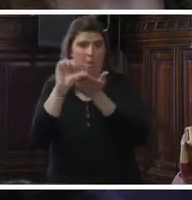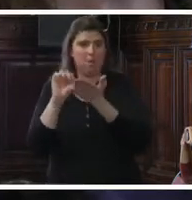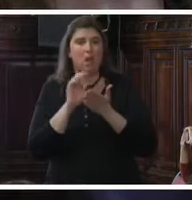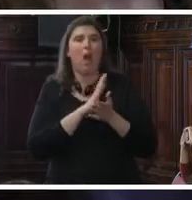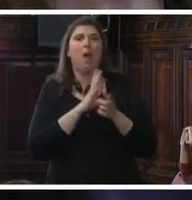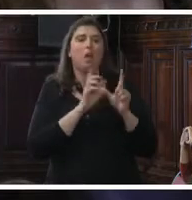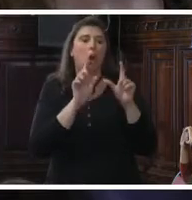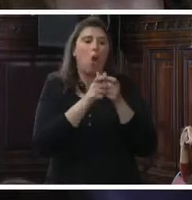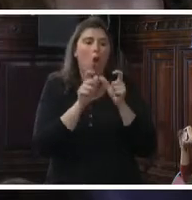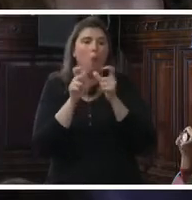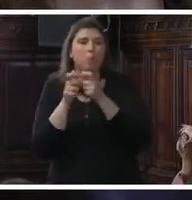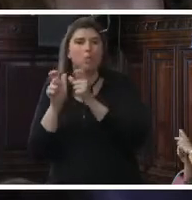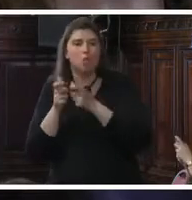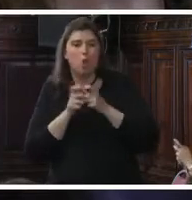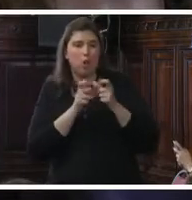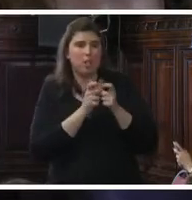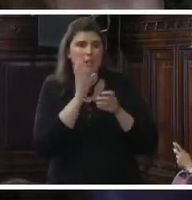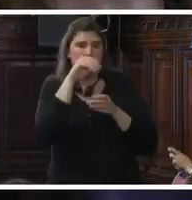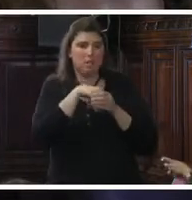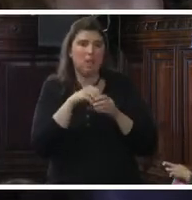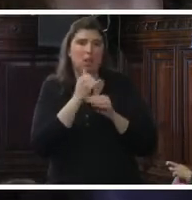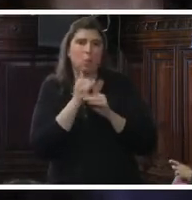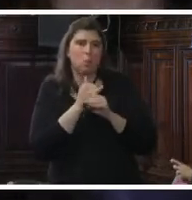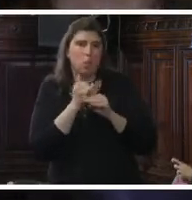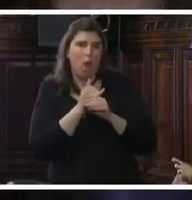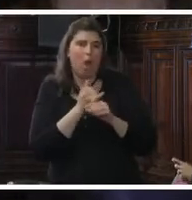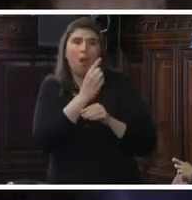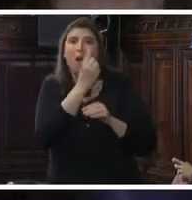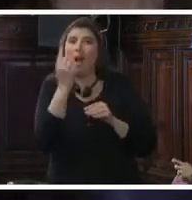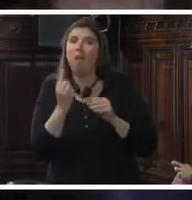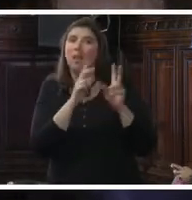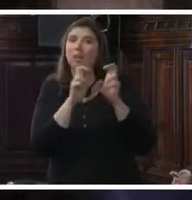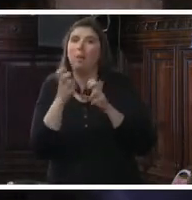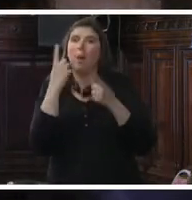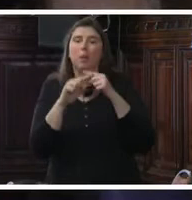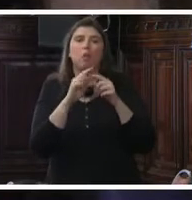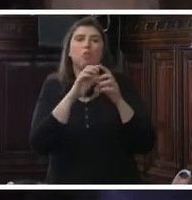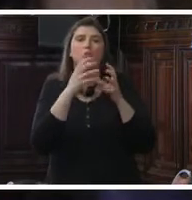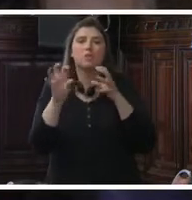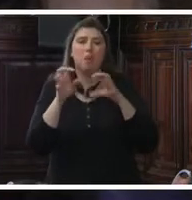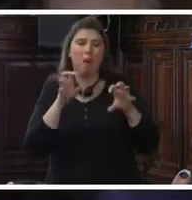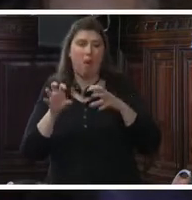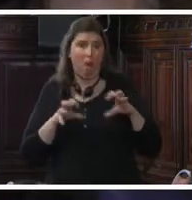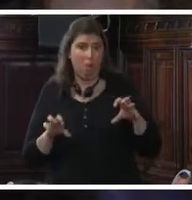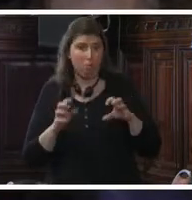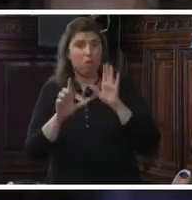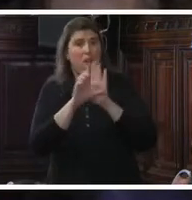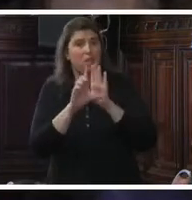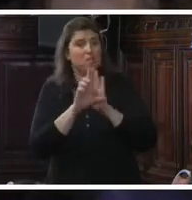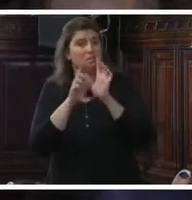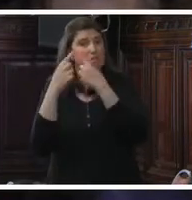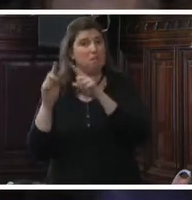o comisiones interinstitucionales para cada uno de los temas por separado gracias a que se han dispuesto leyes diferentes